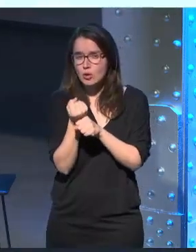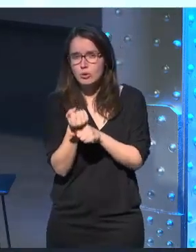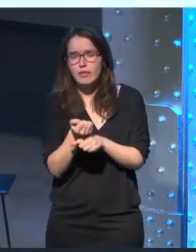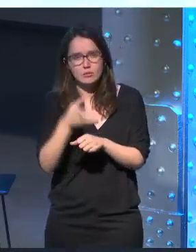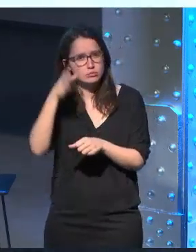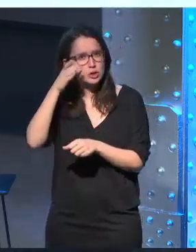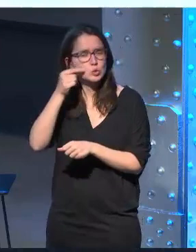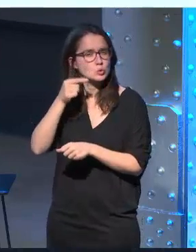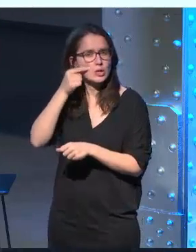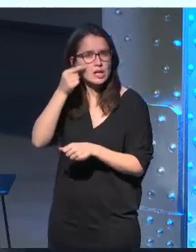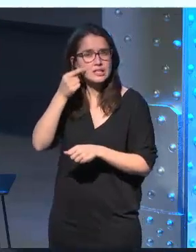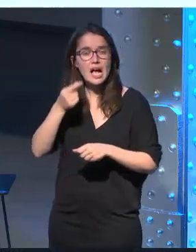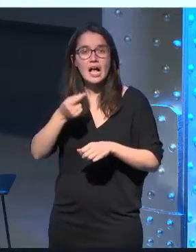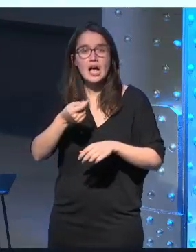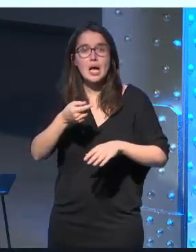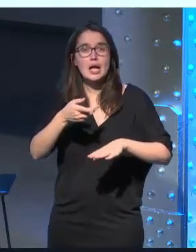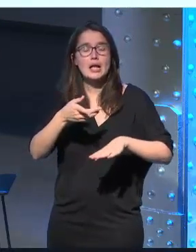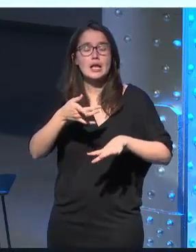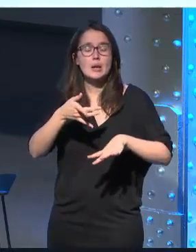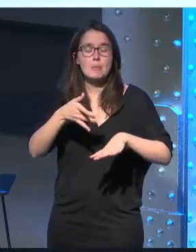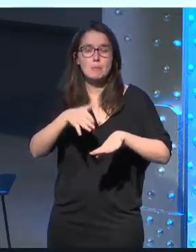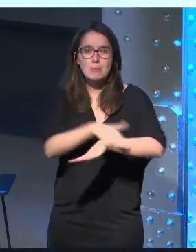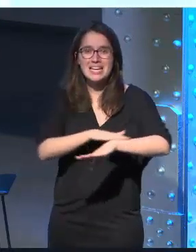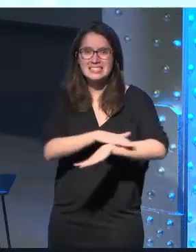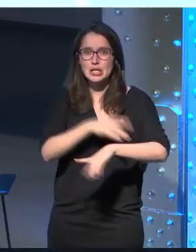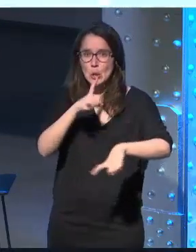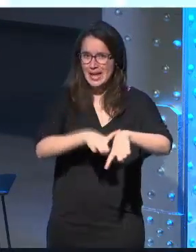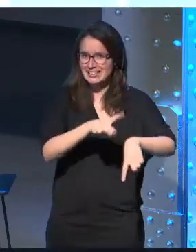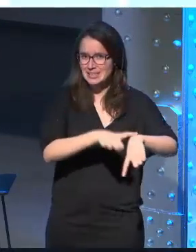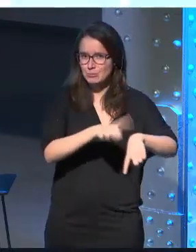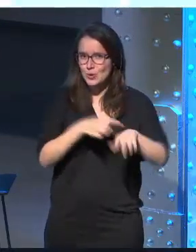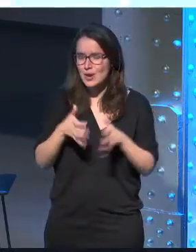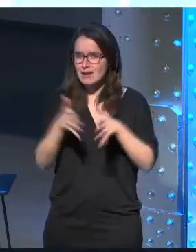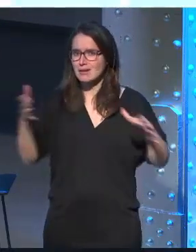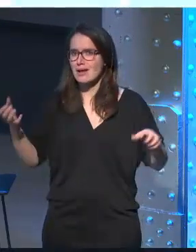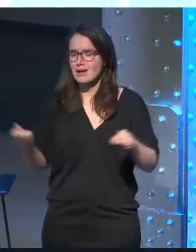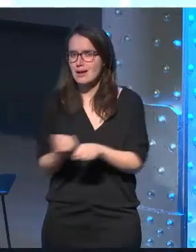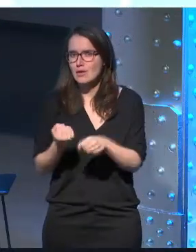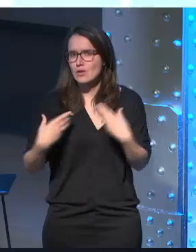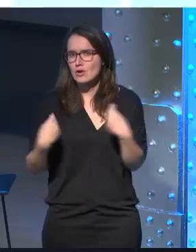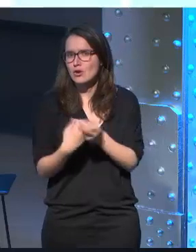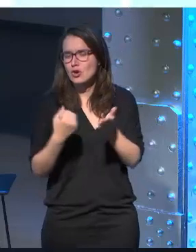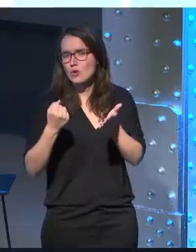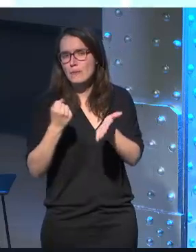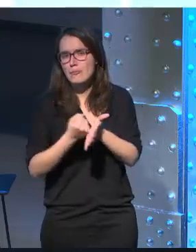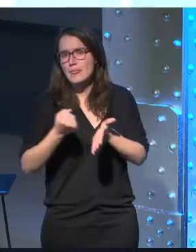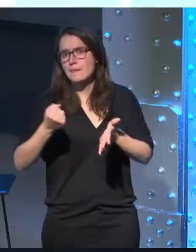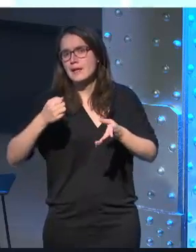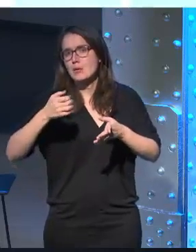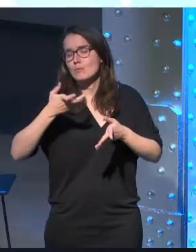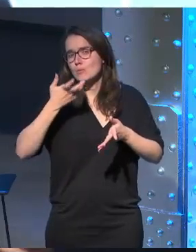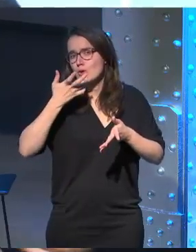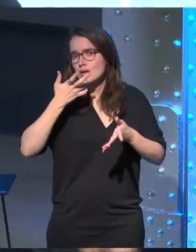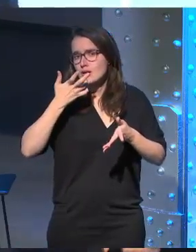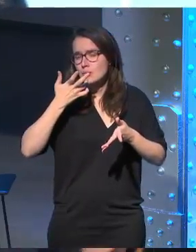de la experiencia del Ministerio del Tiempo o el gran ejercicio con marca que hubo de Visfiter por